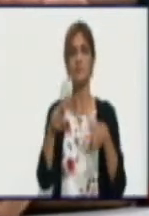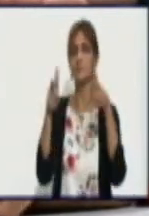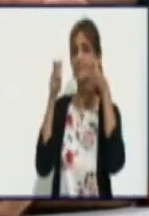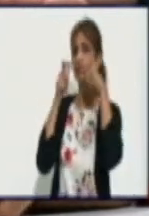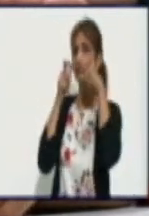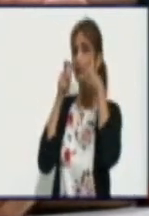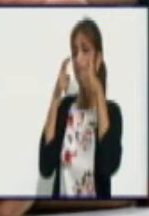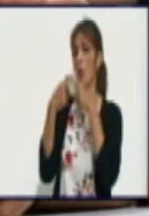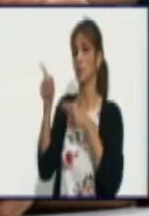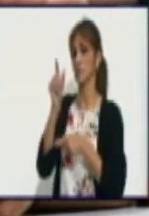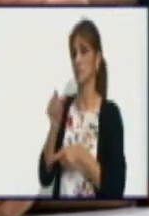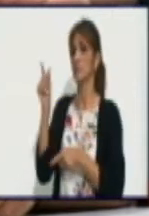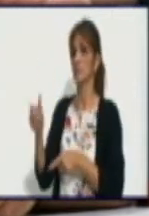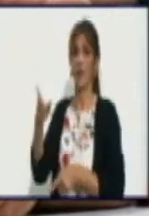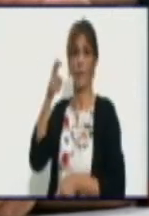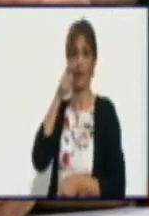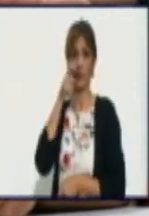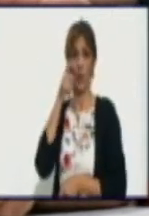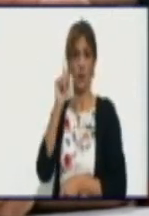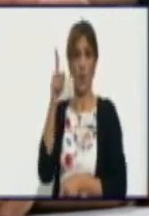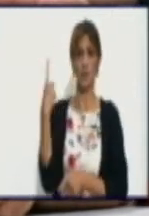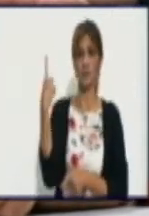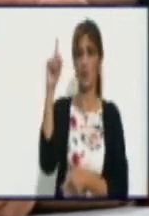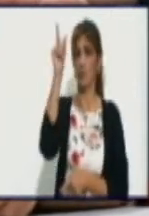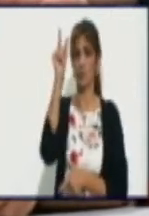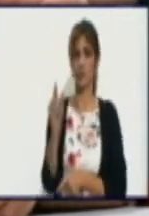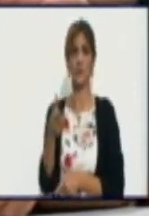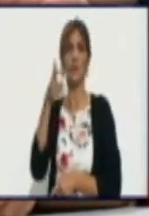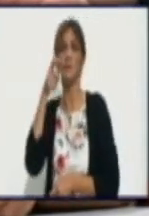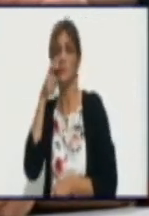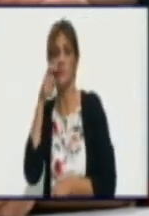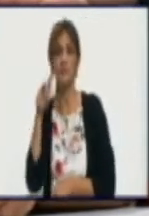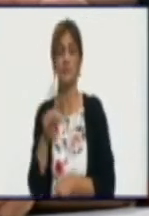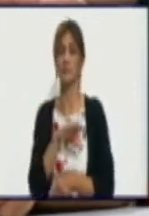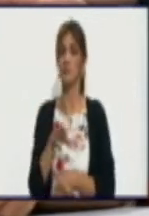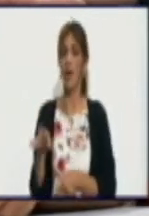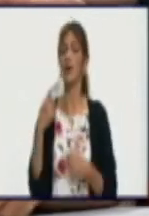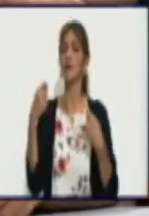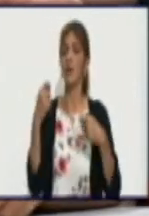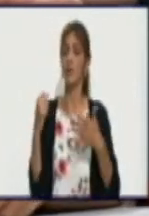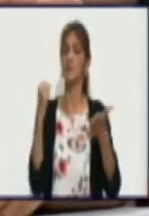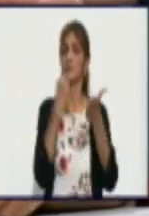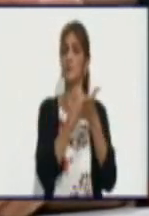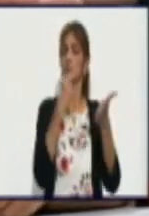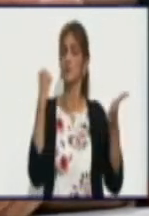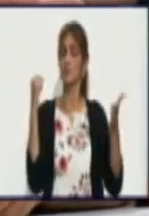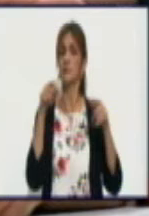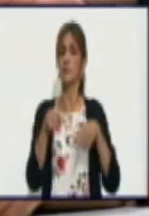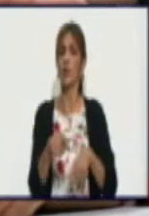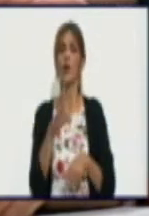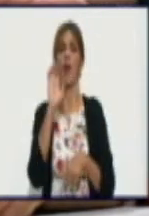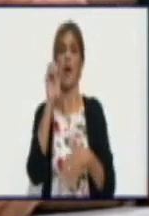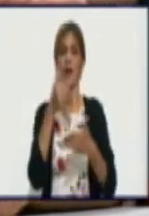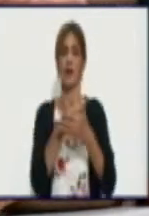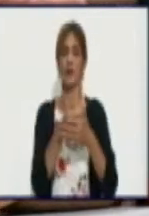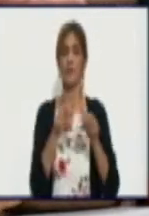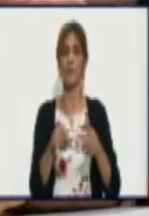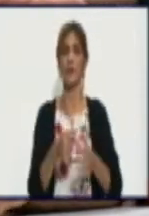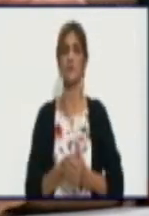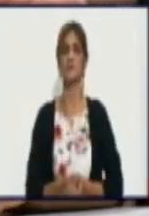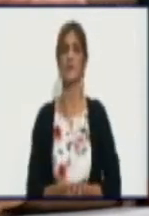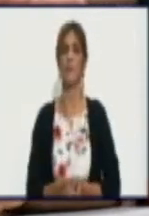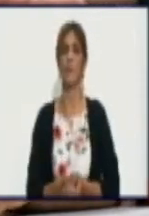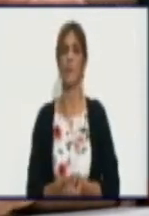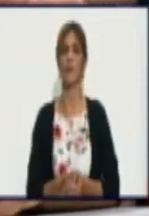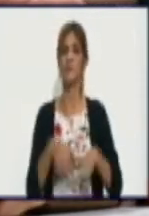veterinario acreditado. El producto final será certificado por dicha autoridad. La salida de las carnes